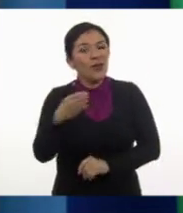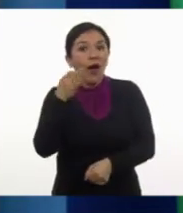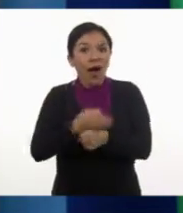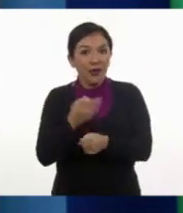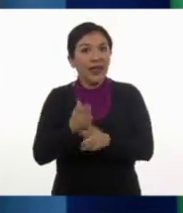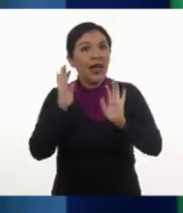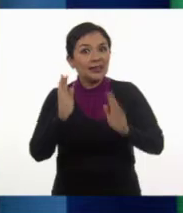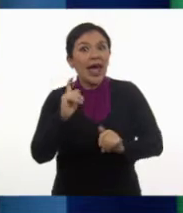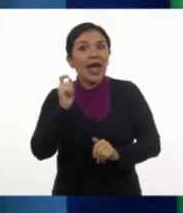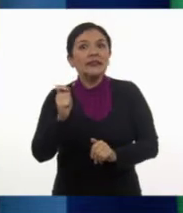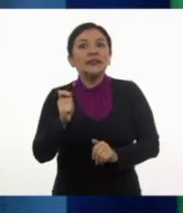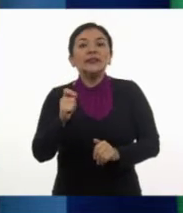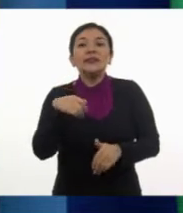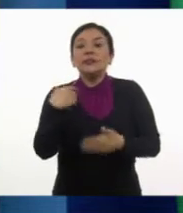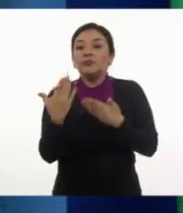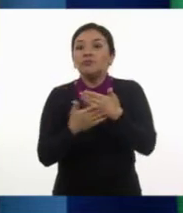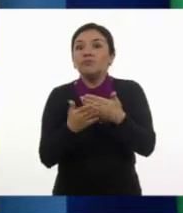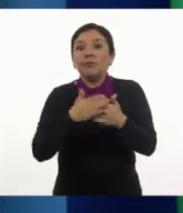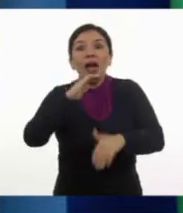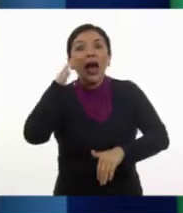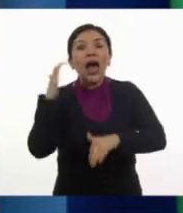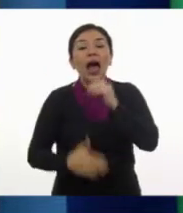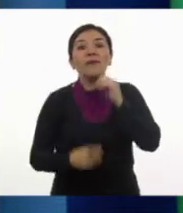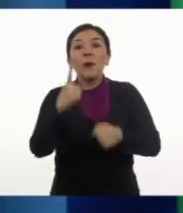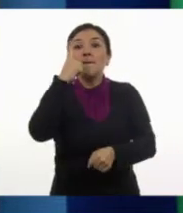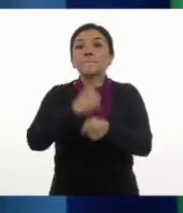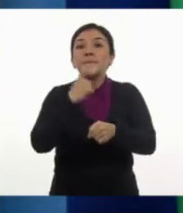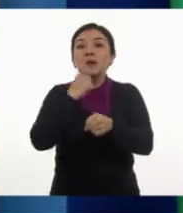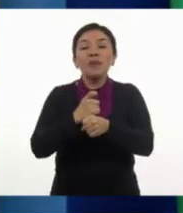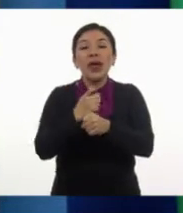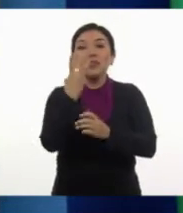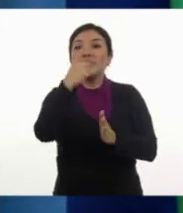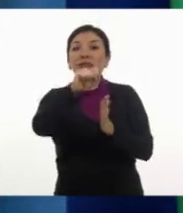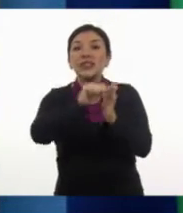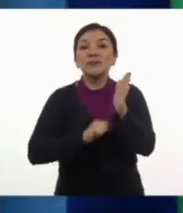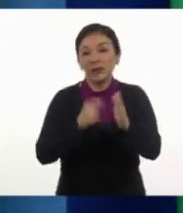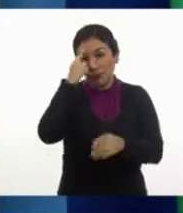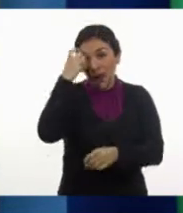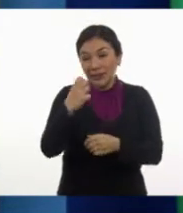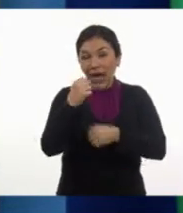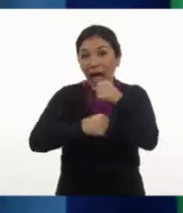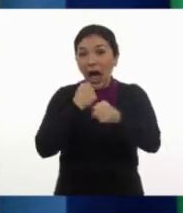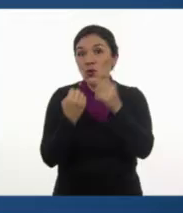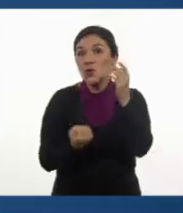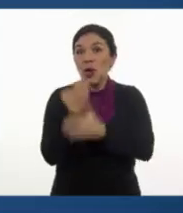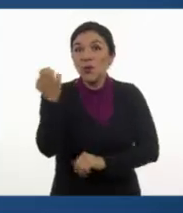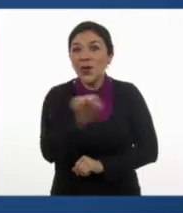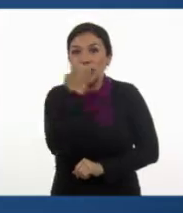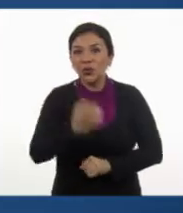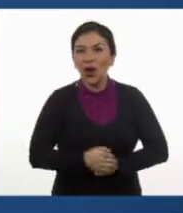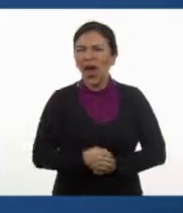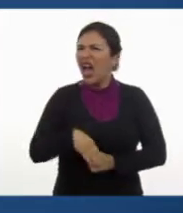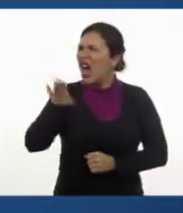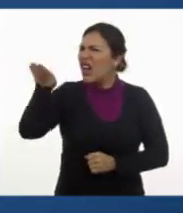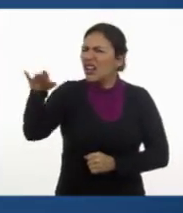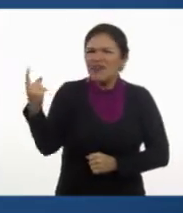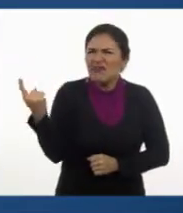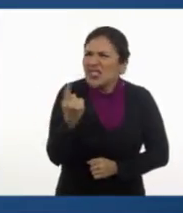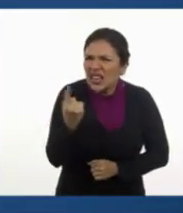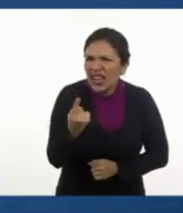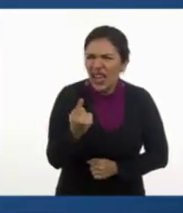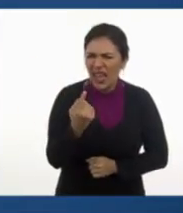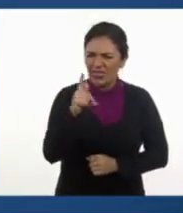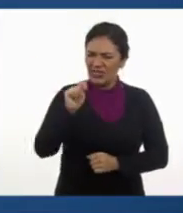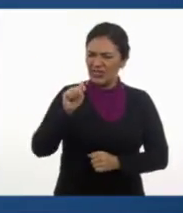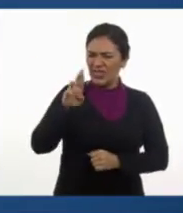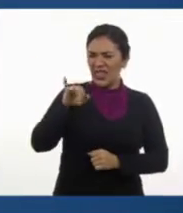nos estamos acercando al término de este primer trimestre del ciclo escolar. ¿Qué? ¿Qué es eso